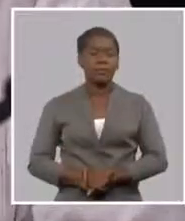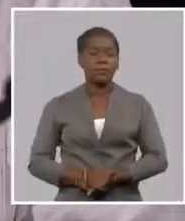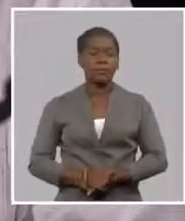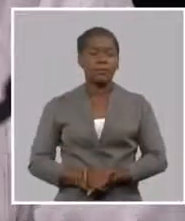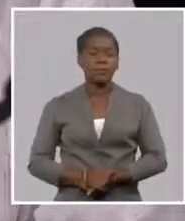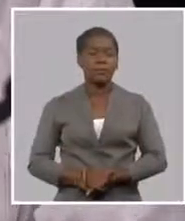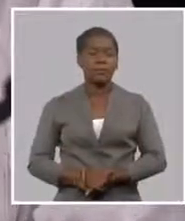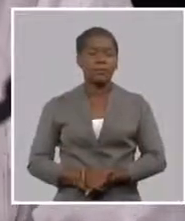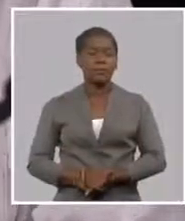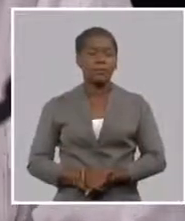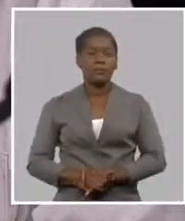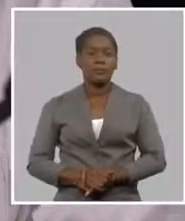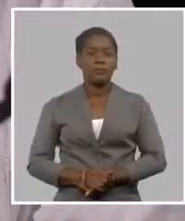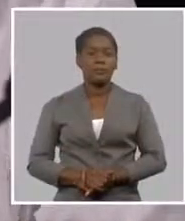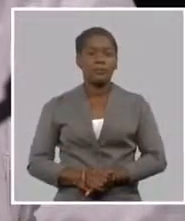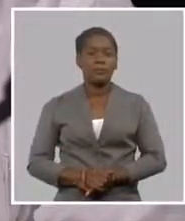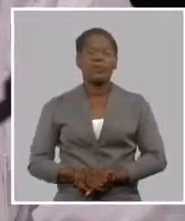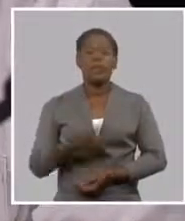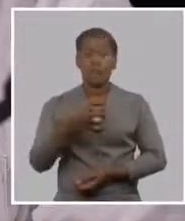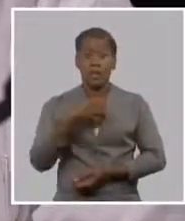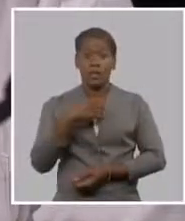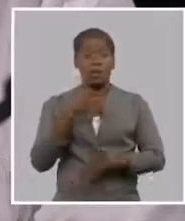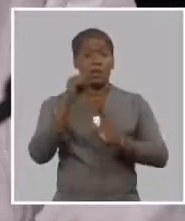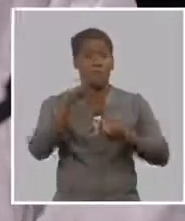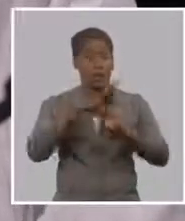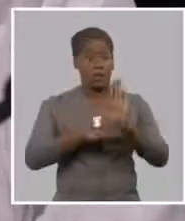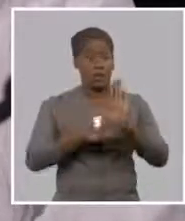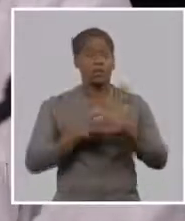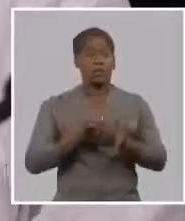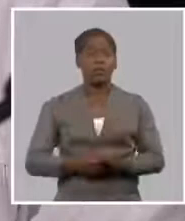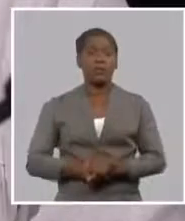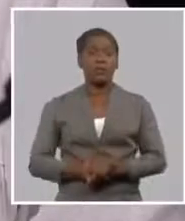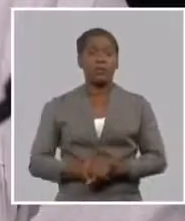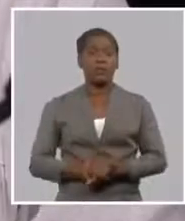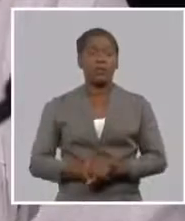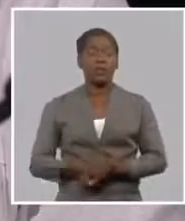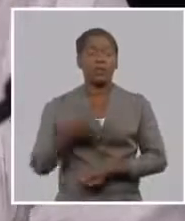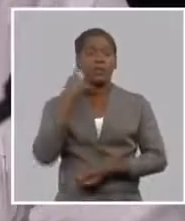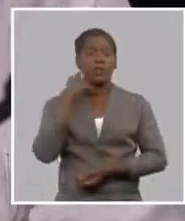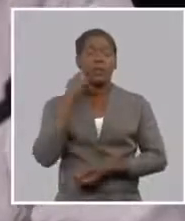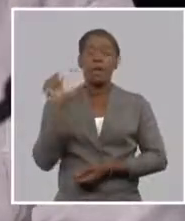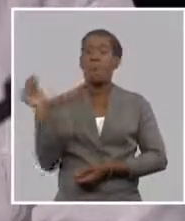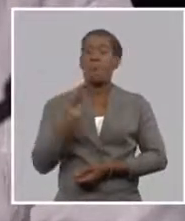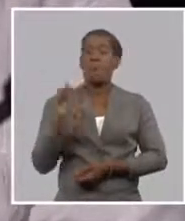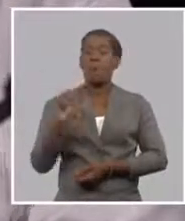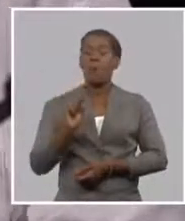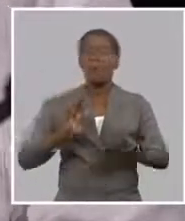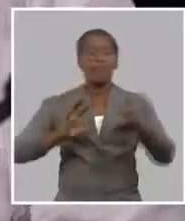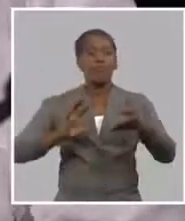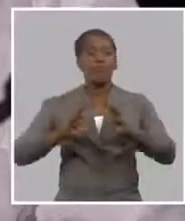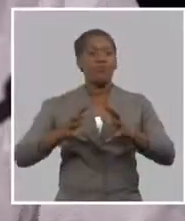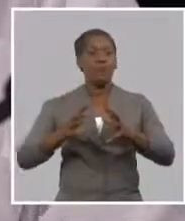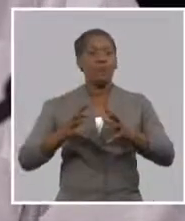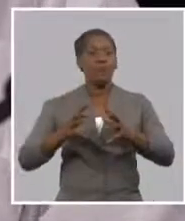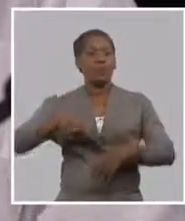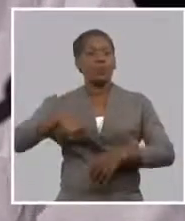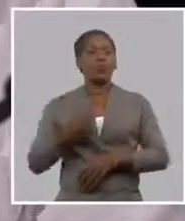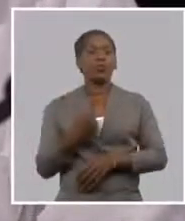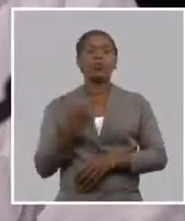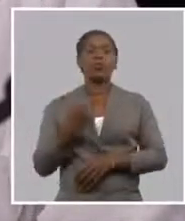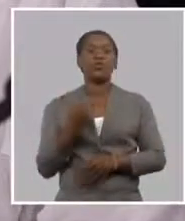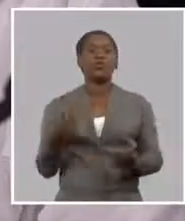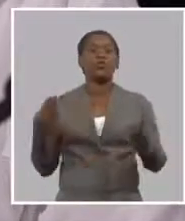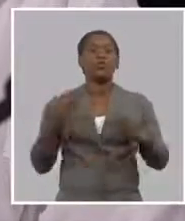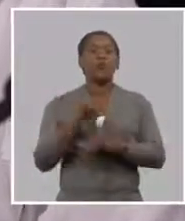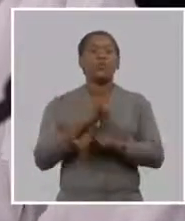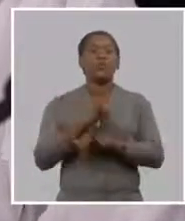consideramos también que existe dentro de las medidas o dentro del diagnóstico una baja percepción del seguro de la cultura y por lo tanto